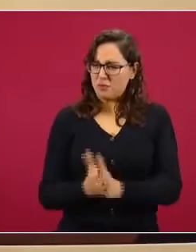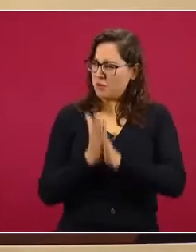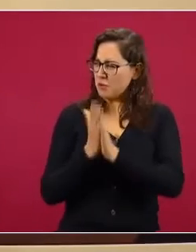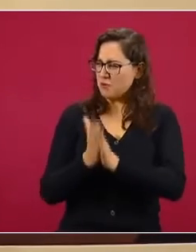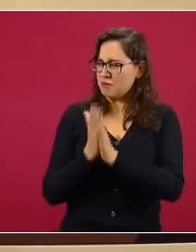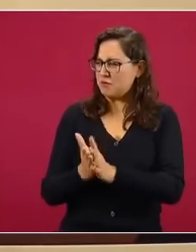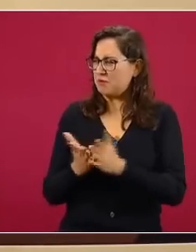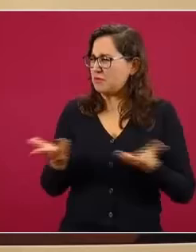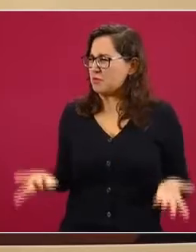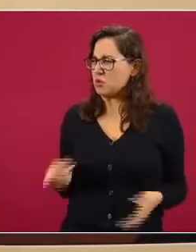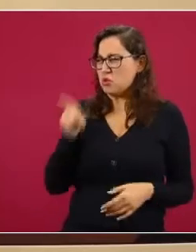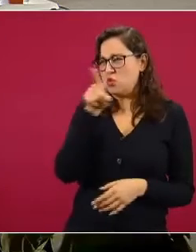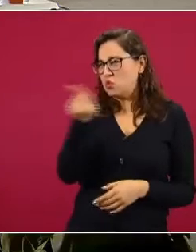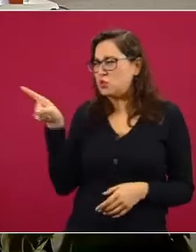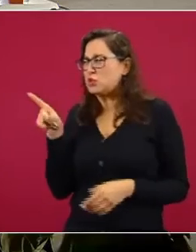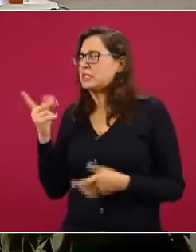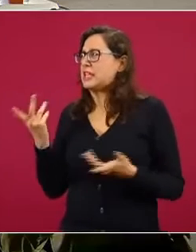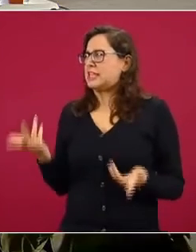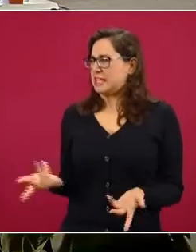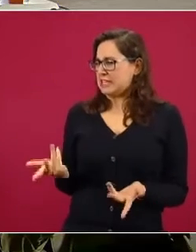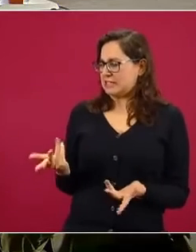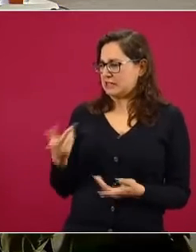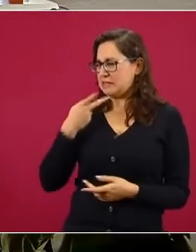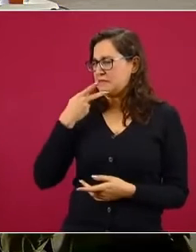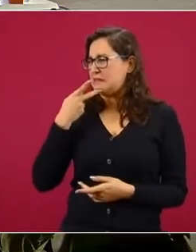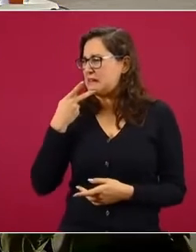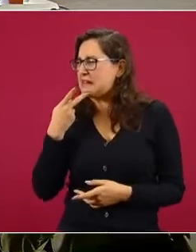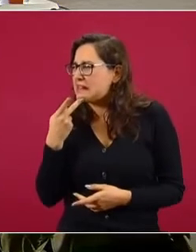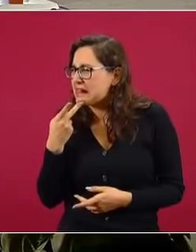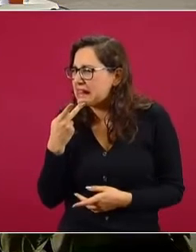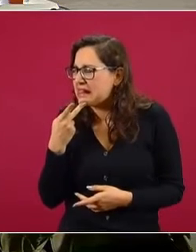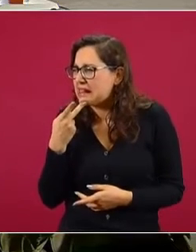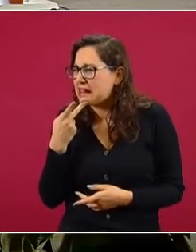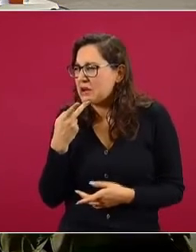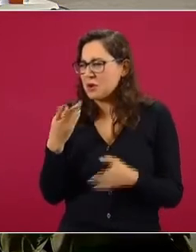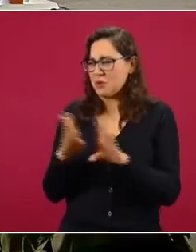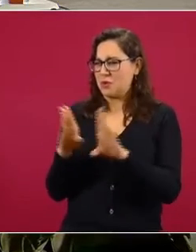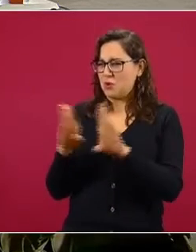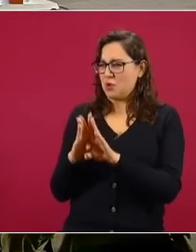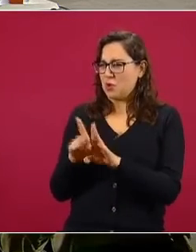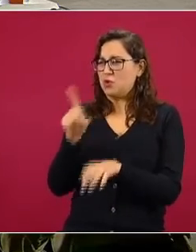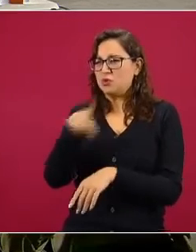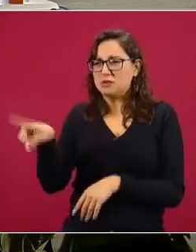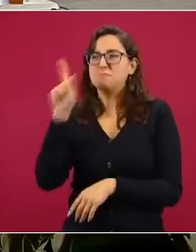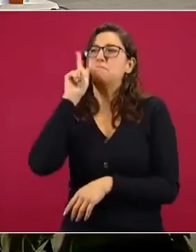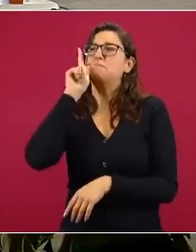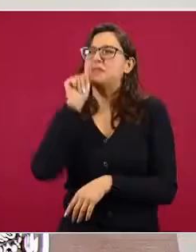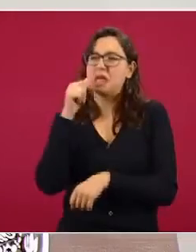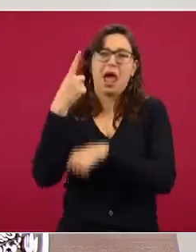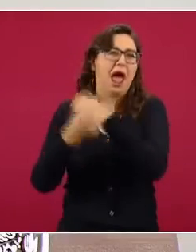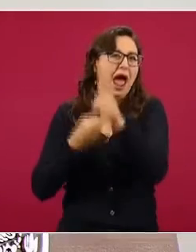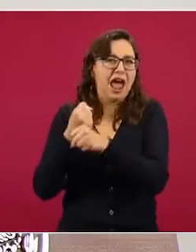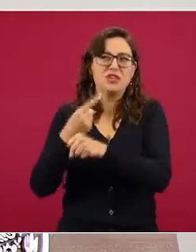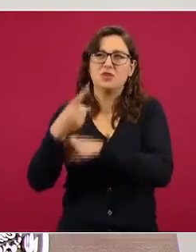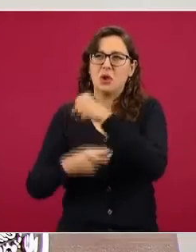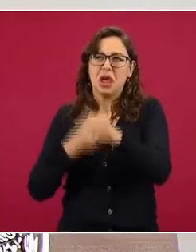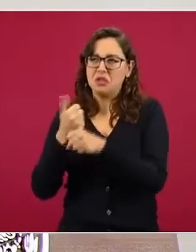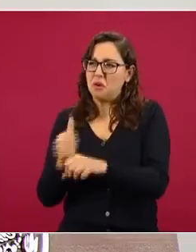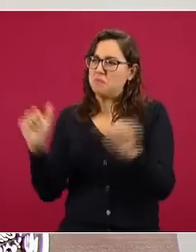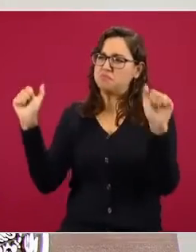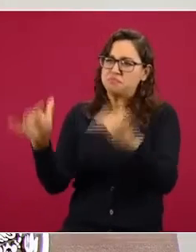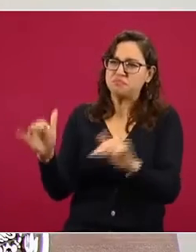carpetana mañana tendrán como cada año concentraciones fascistas en algunos lugares